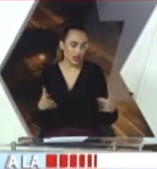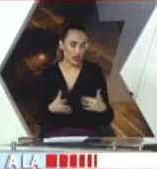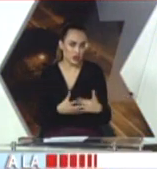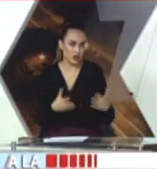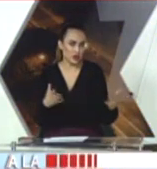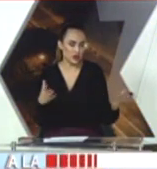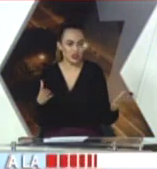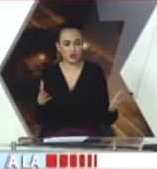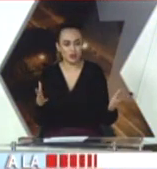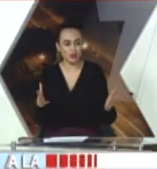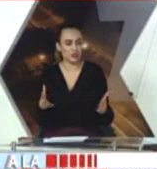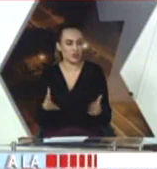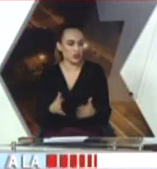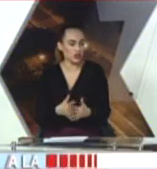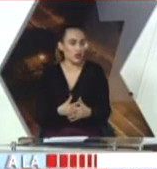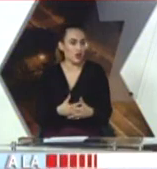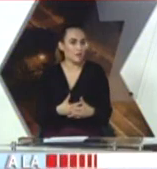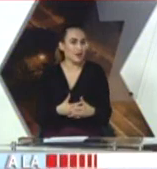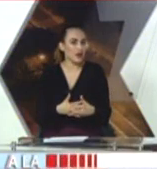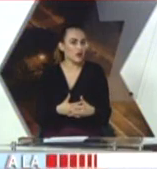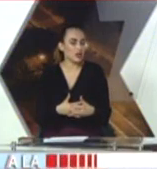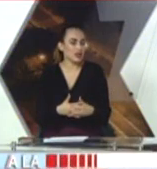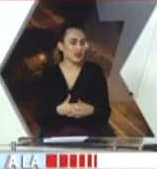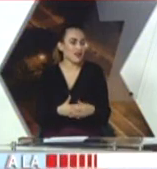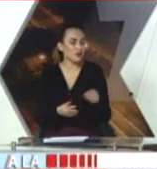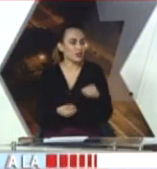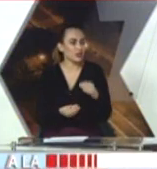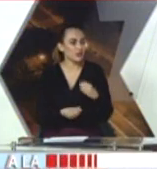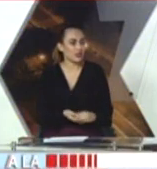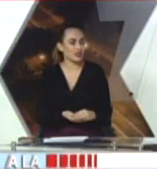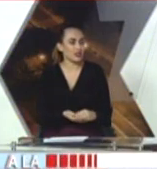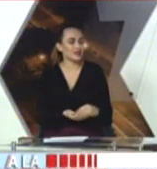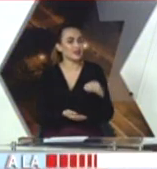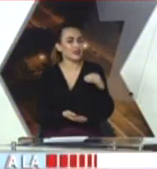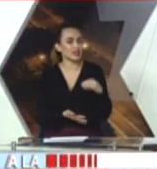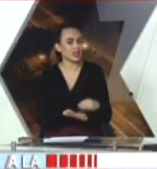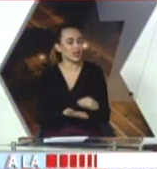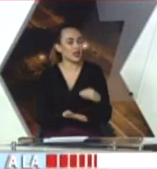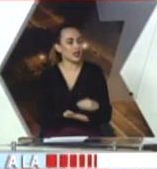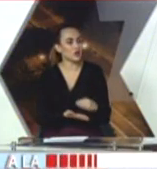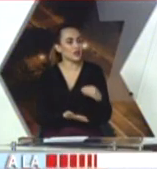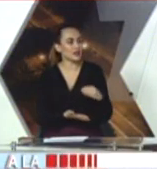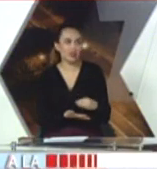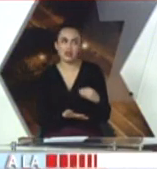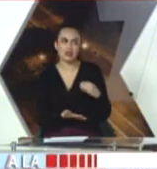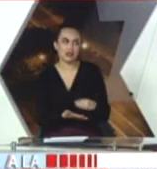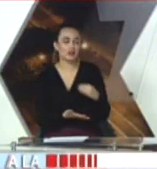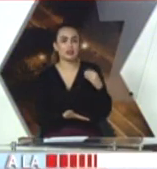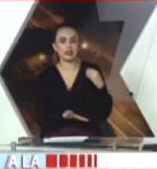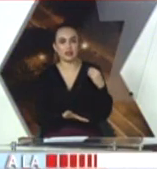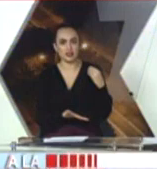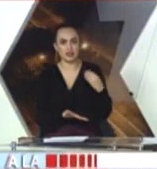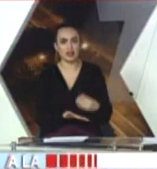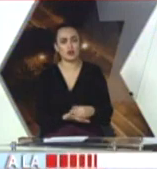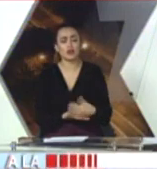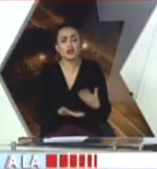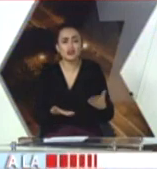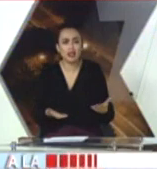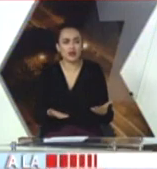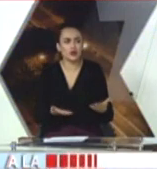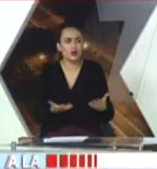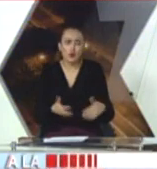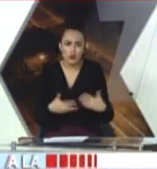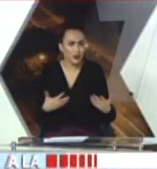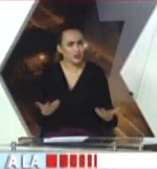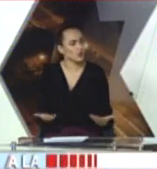en los horarios que son permitidos, pero que sea únicamente si se tiene algo que hacer estrictamente necesario, de lo